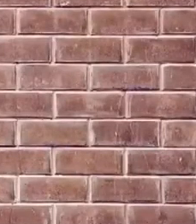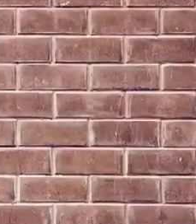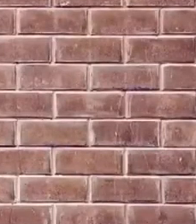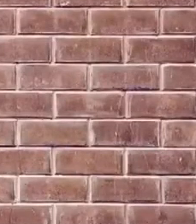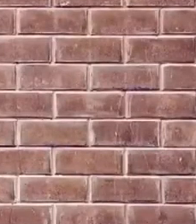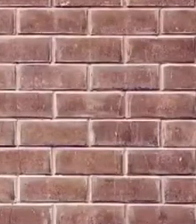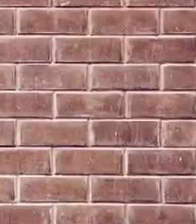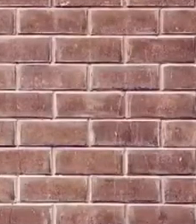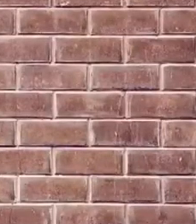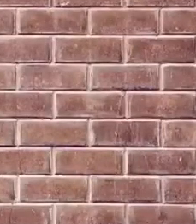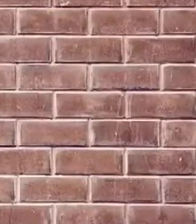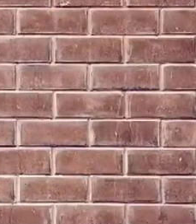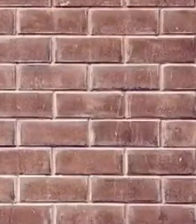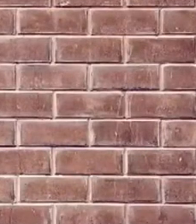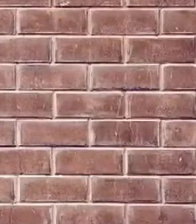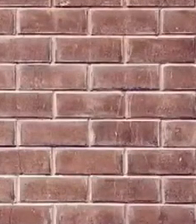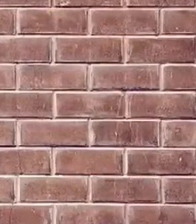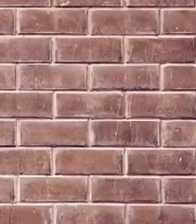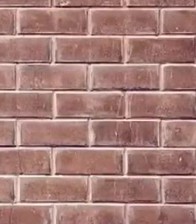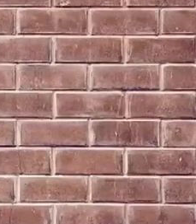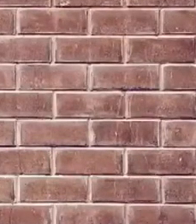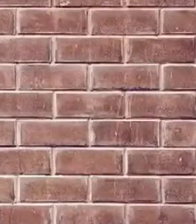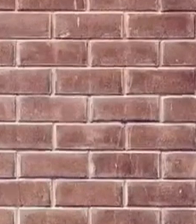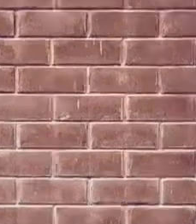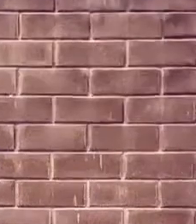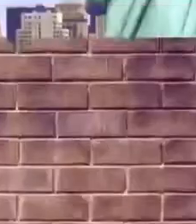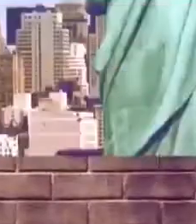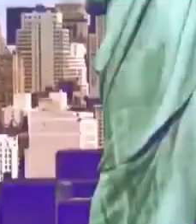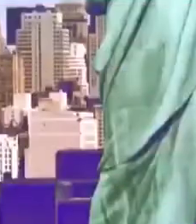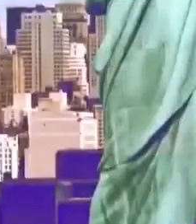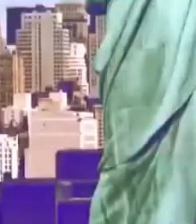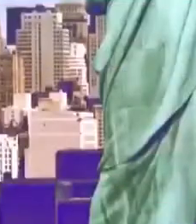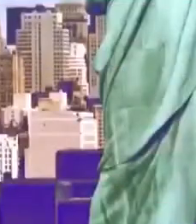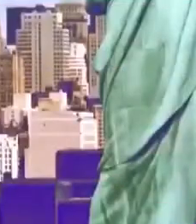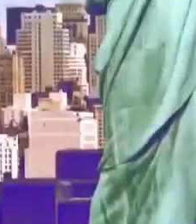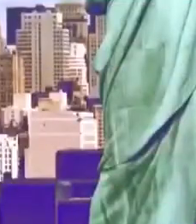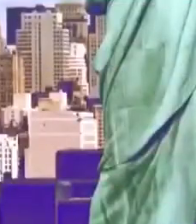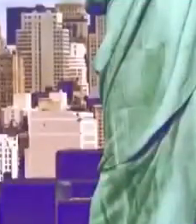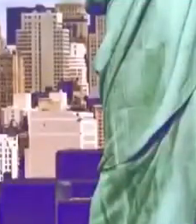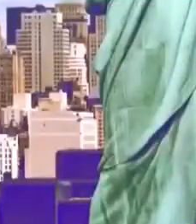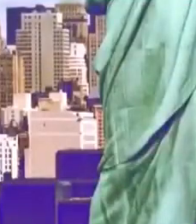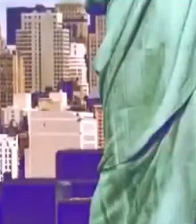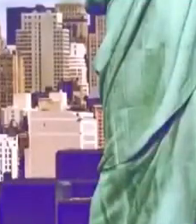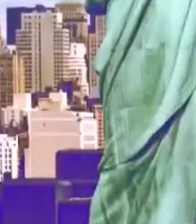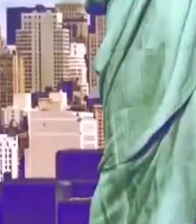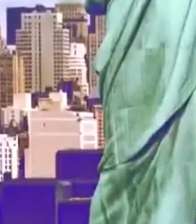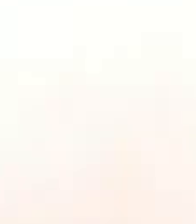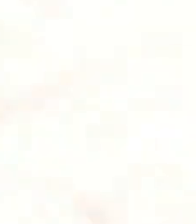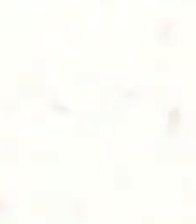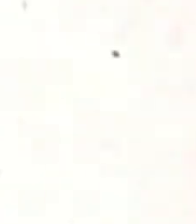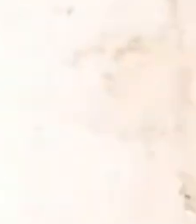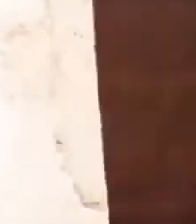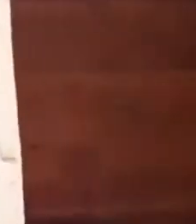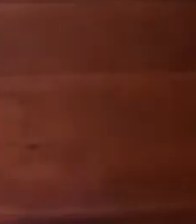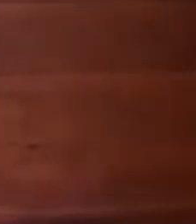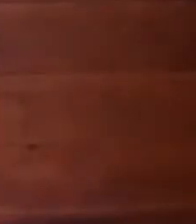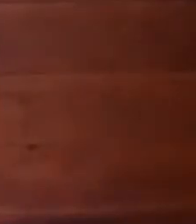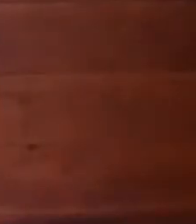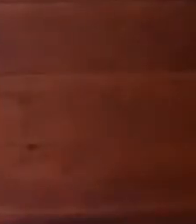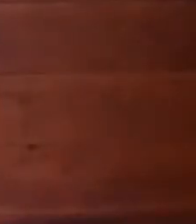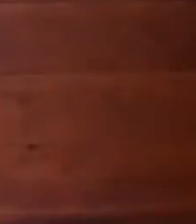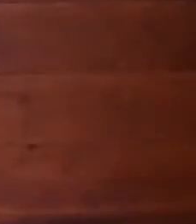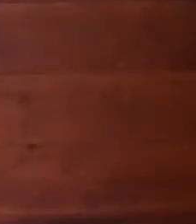y decidida a seguir preparándose, llevó cursos de dirección y guión en Estados Unidos. Es ahí donde escribe las primeras